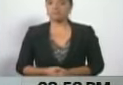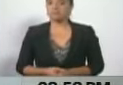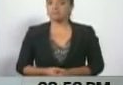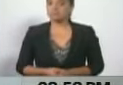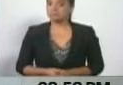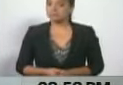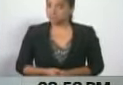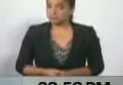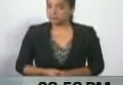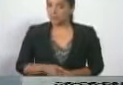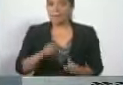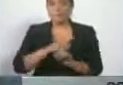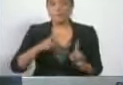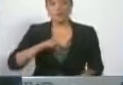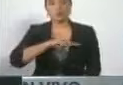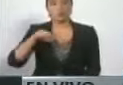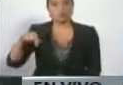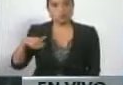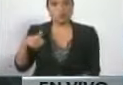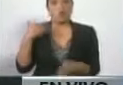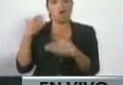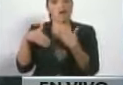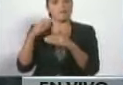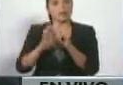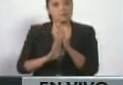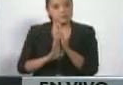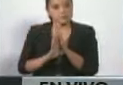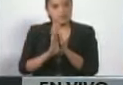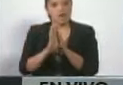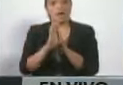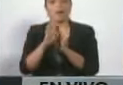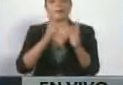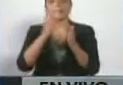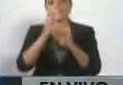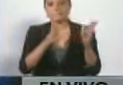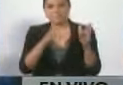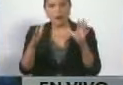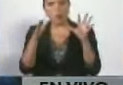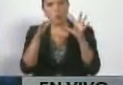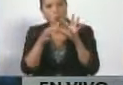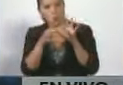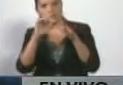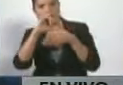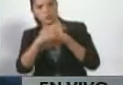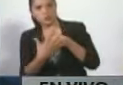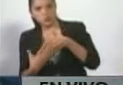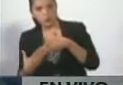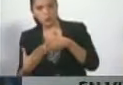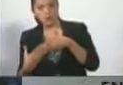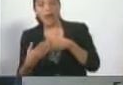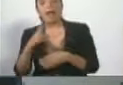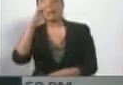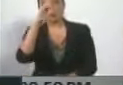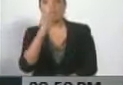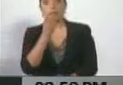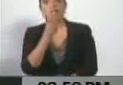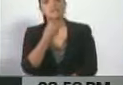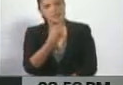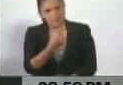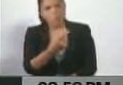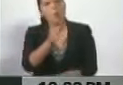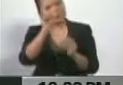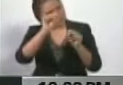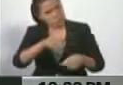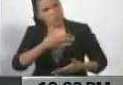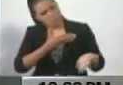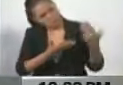Y nosotros en función de avanzar en la agenda de UNASUR República Dominicana decimos vamos, pues, vamos, vamos, con buena